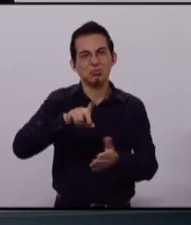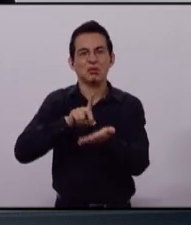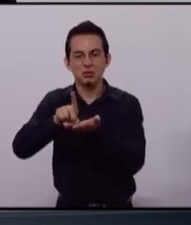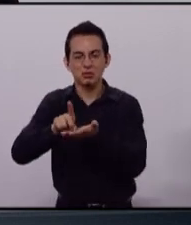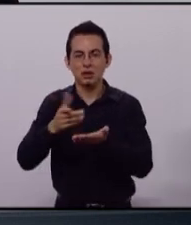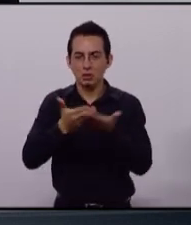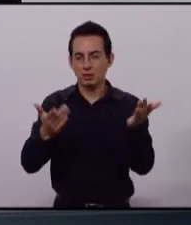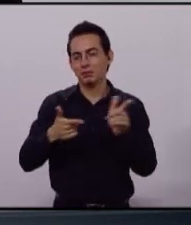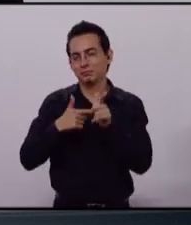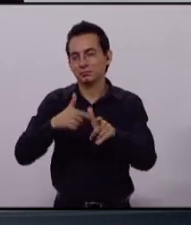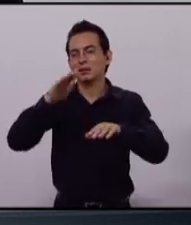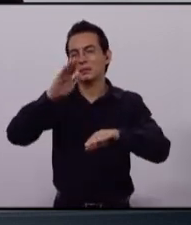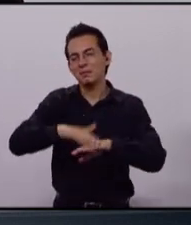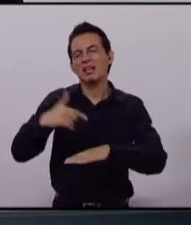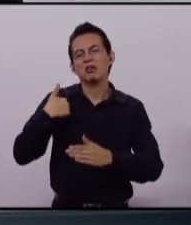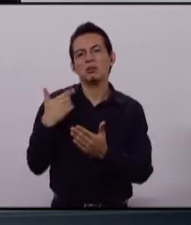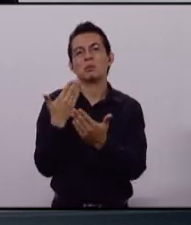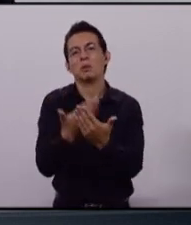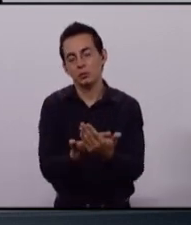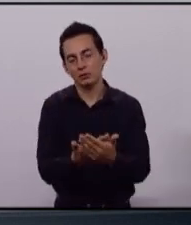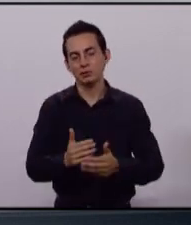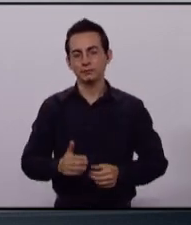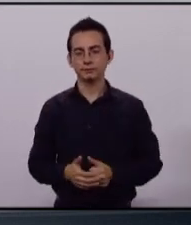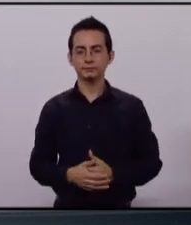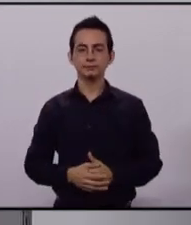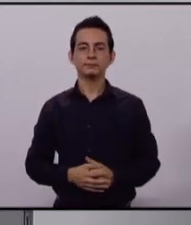momento continuamos con más de nuestras propuestas de Morena.